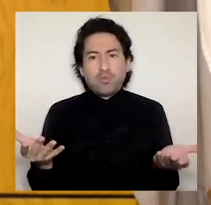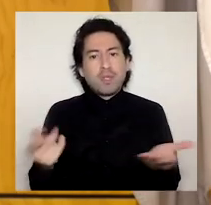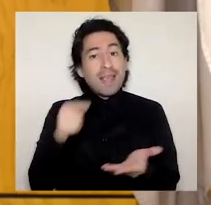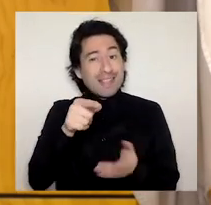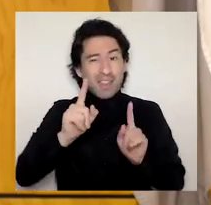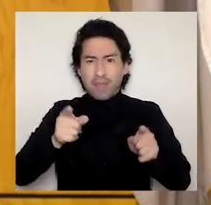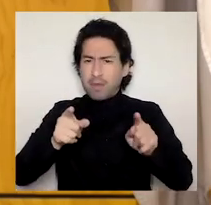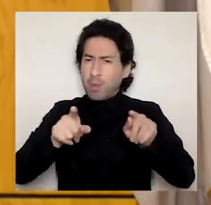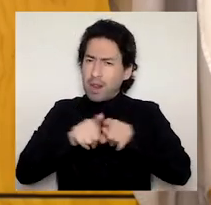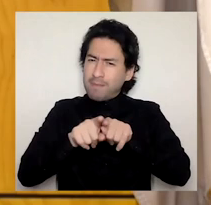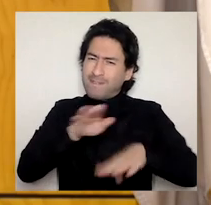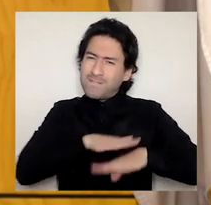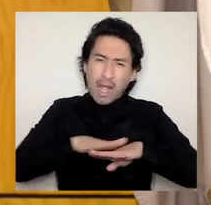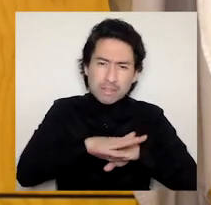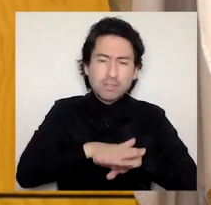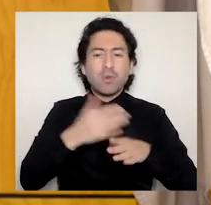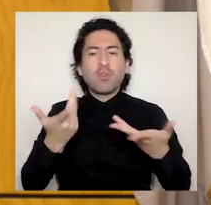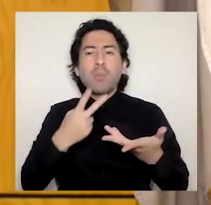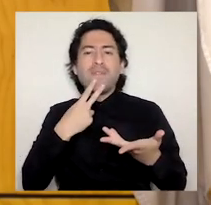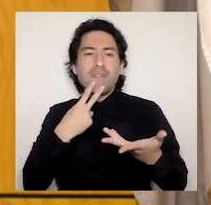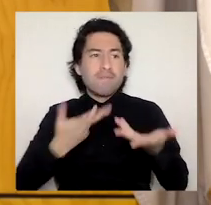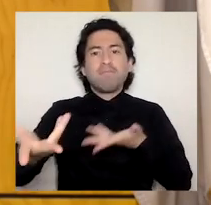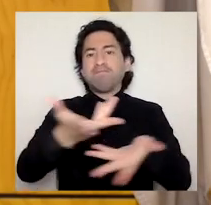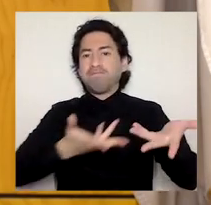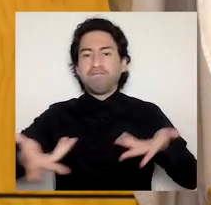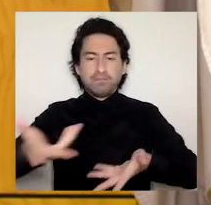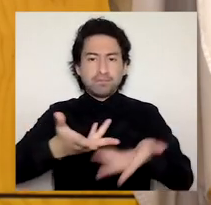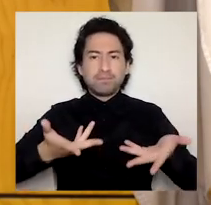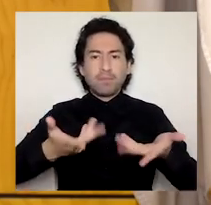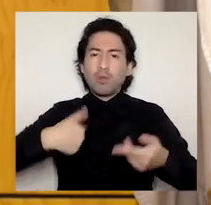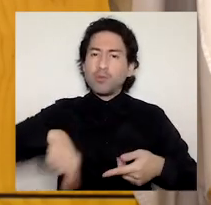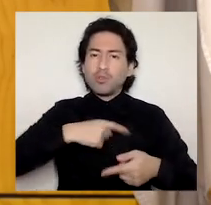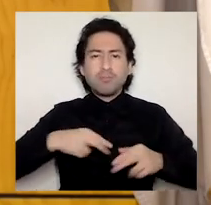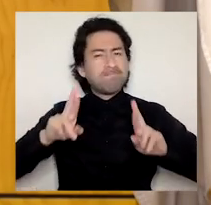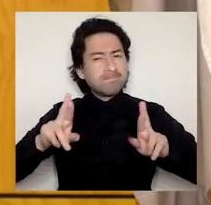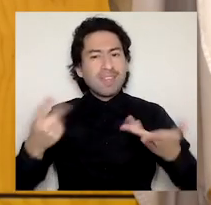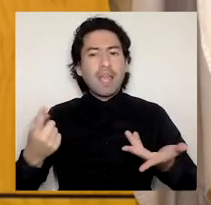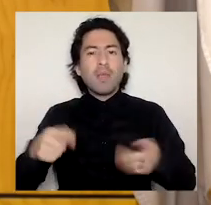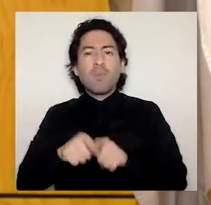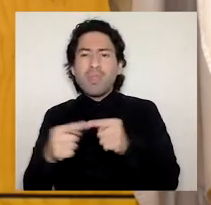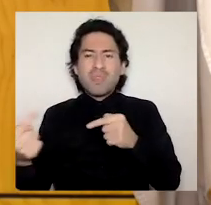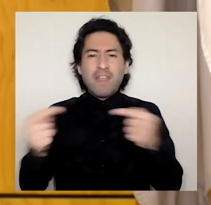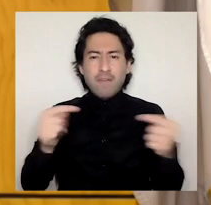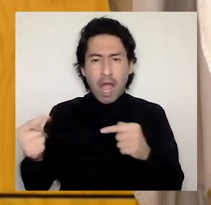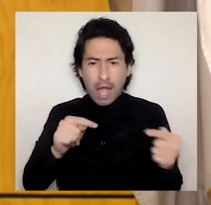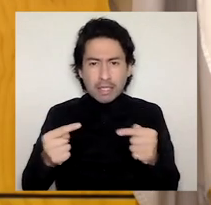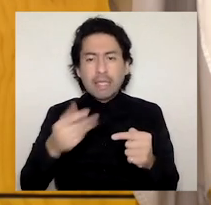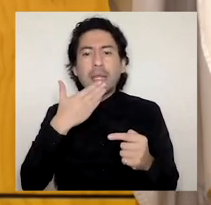esperamos es debate como también propuestas que nos permitan conversar y converger.